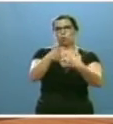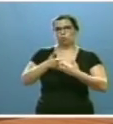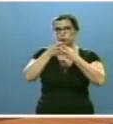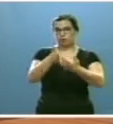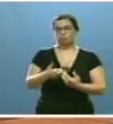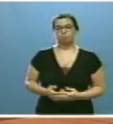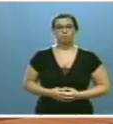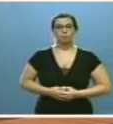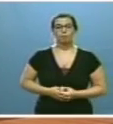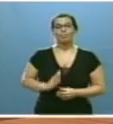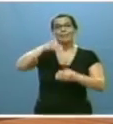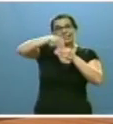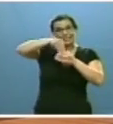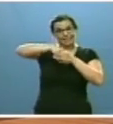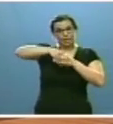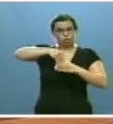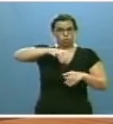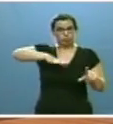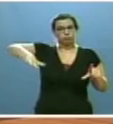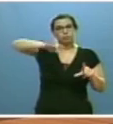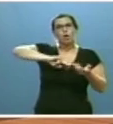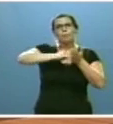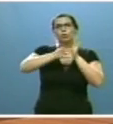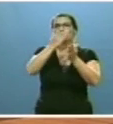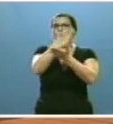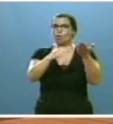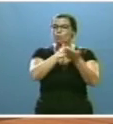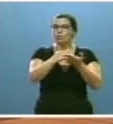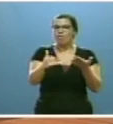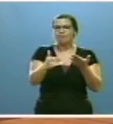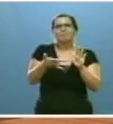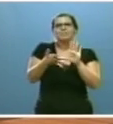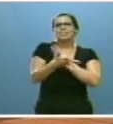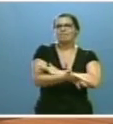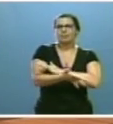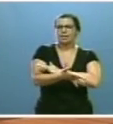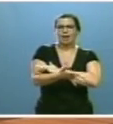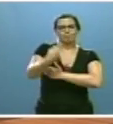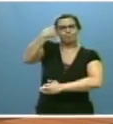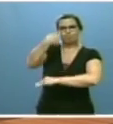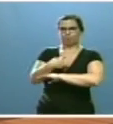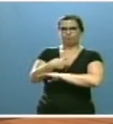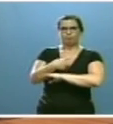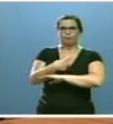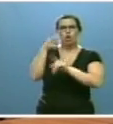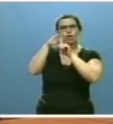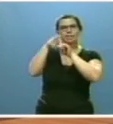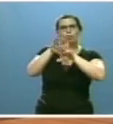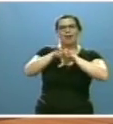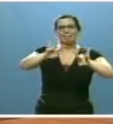En el ámbito interno, fortalecer el proyecto de comunidad exige trabajar en objetivos de cohesión territorial,